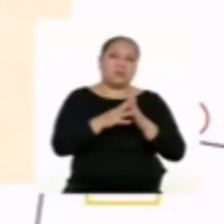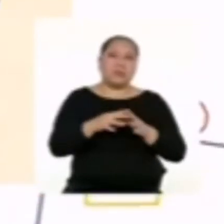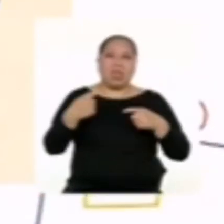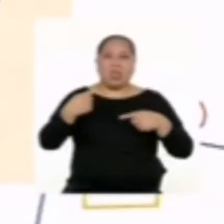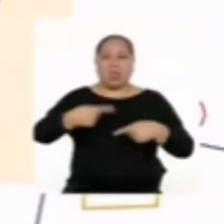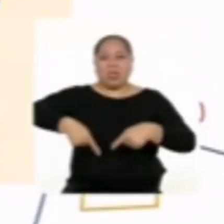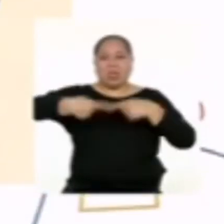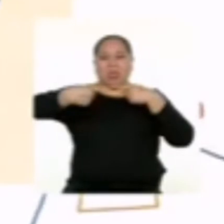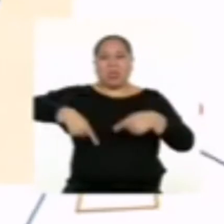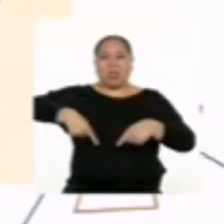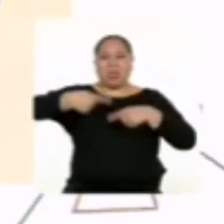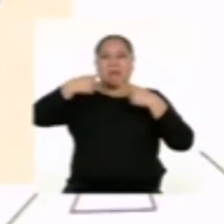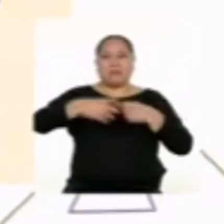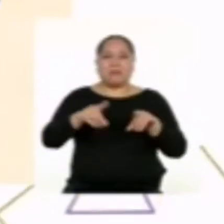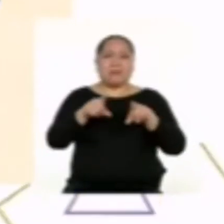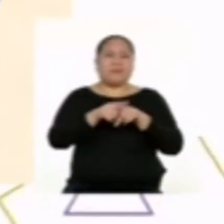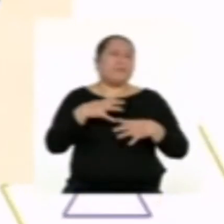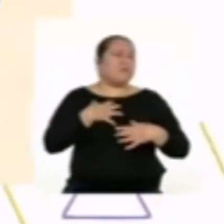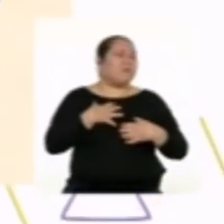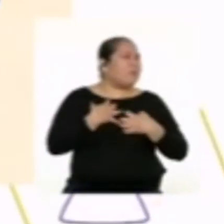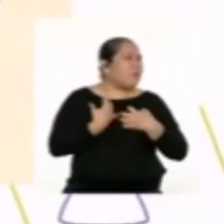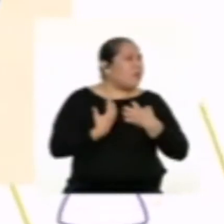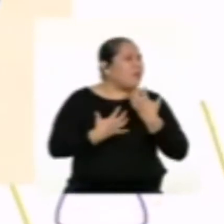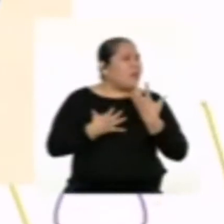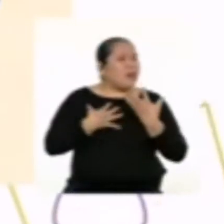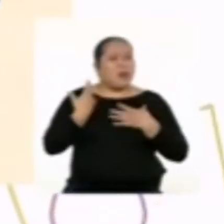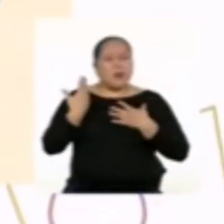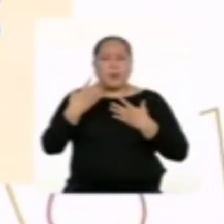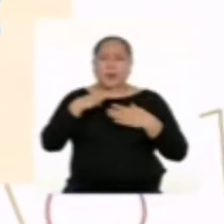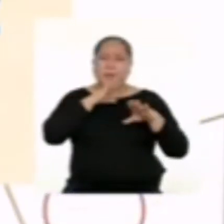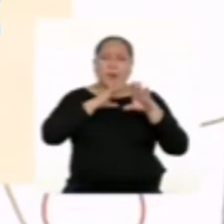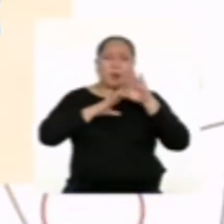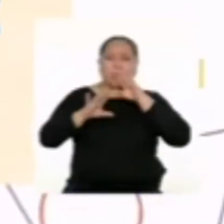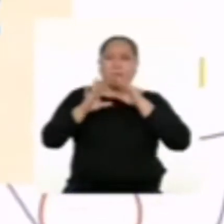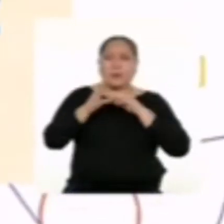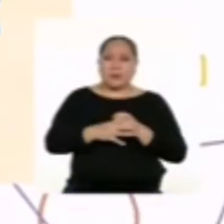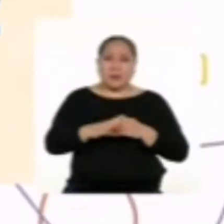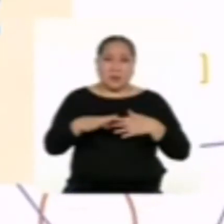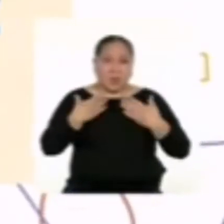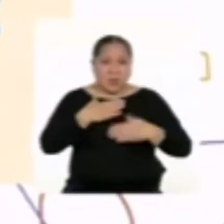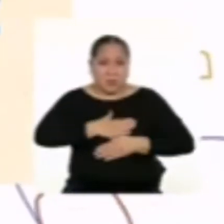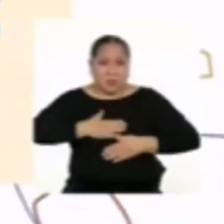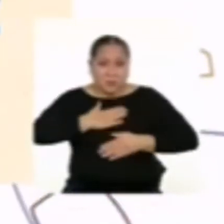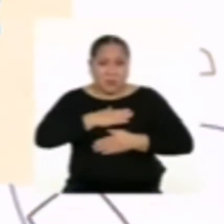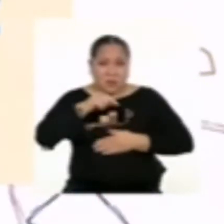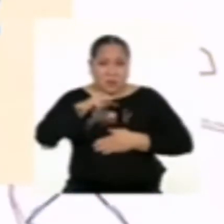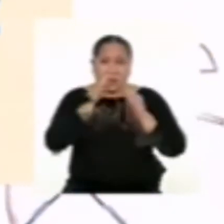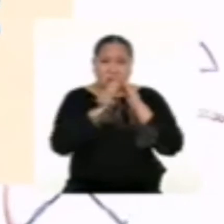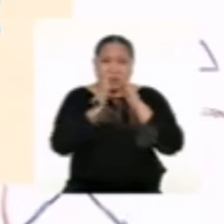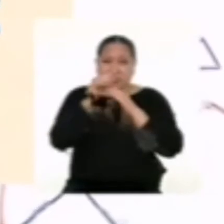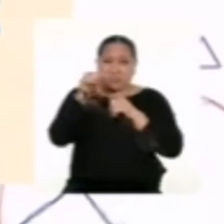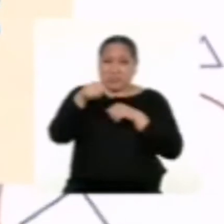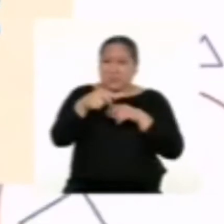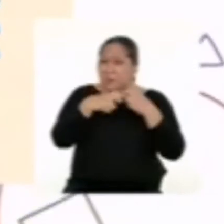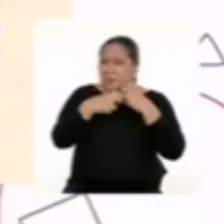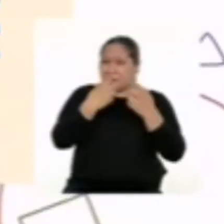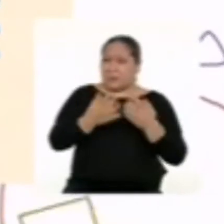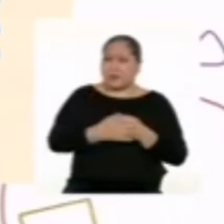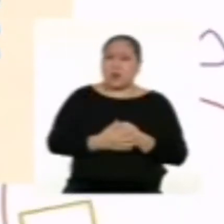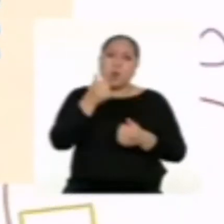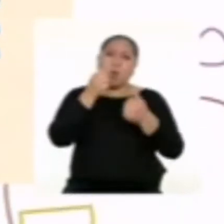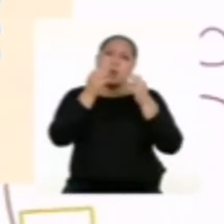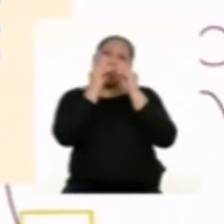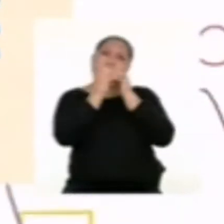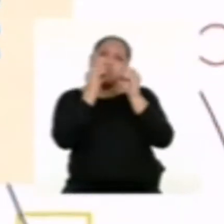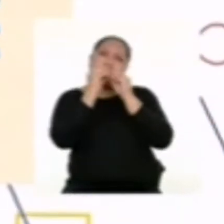peleas y hasta cuadros de estrés. ¿Es posible disfrutar de la casa en estas condiciones? ¿Qué soluciones